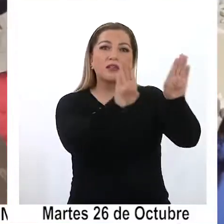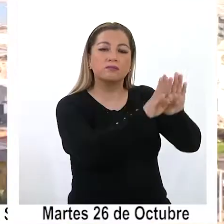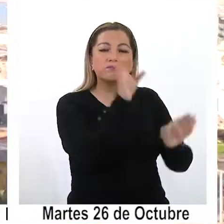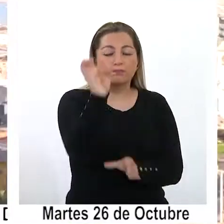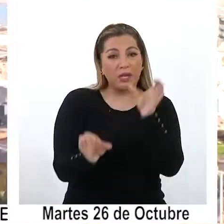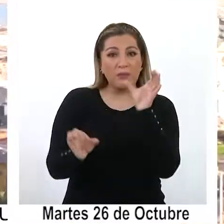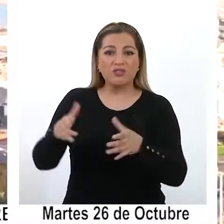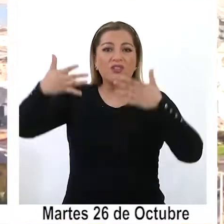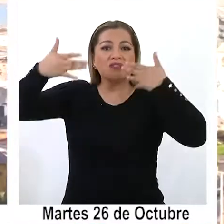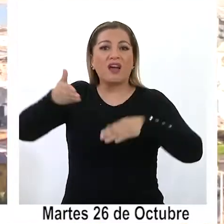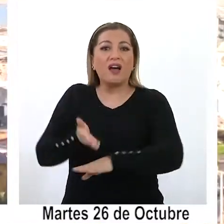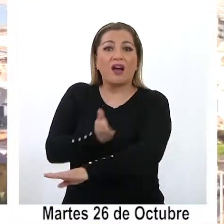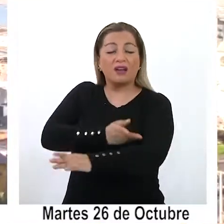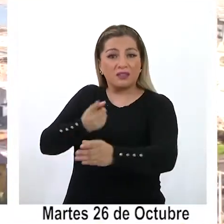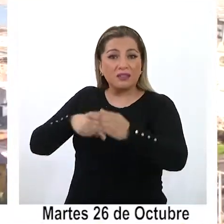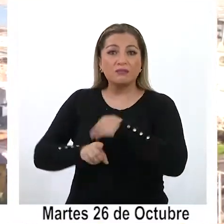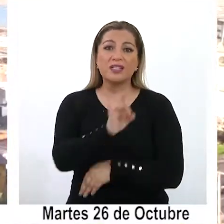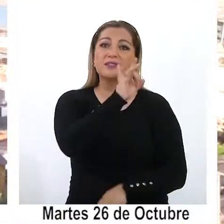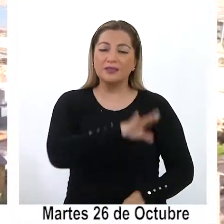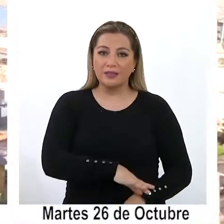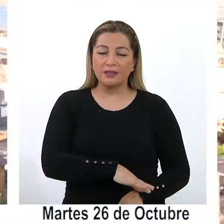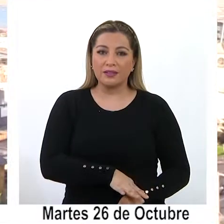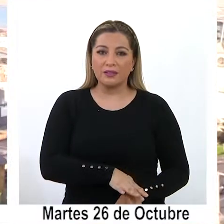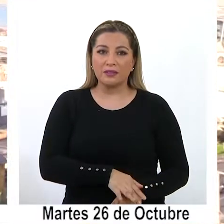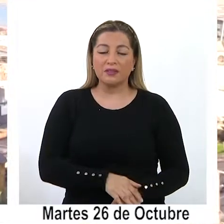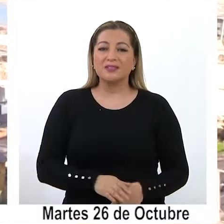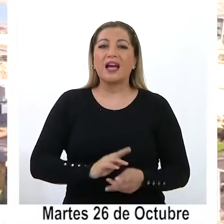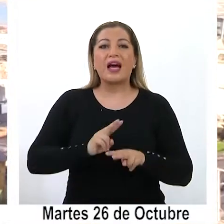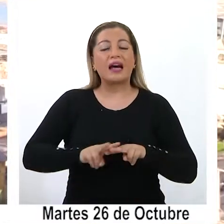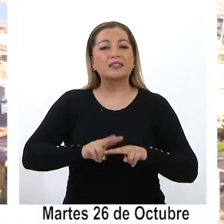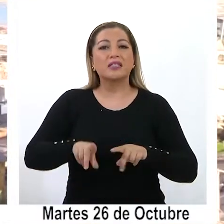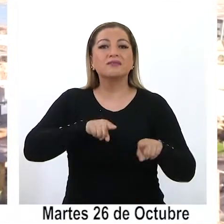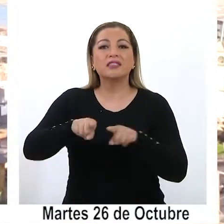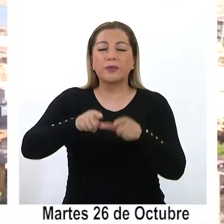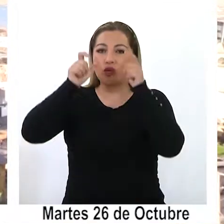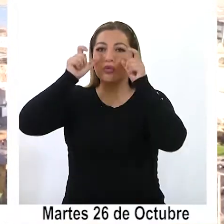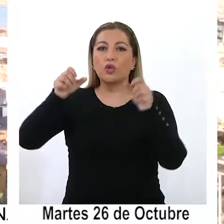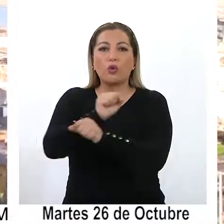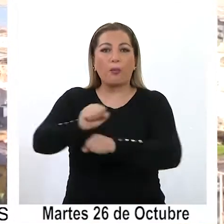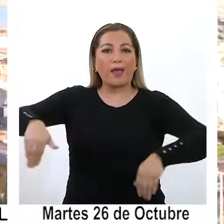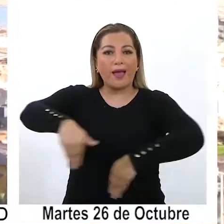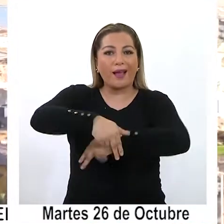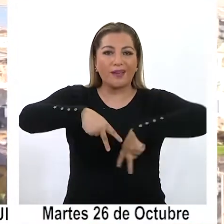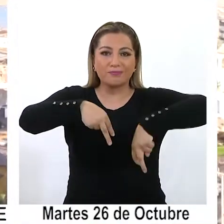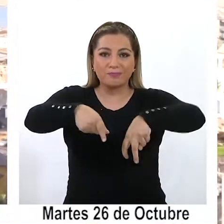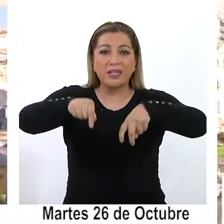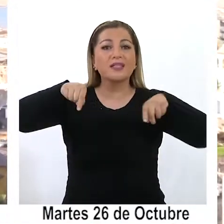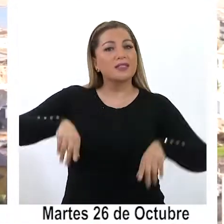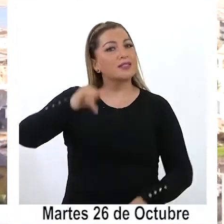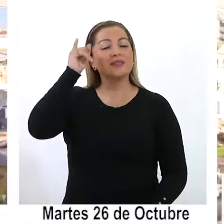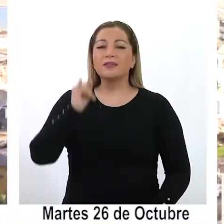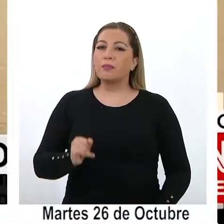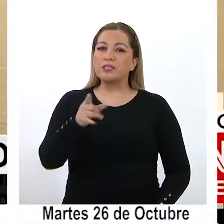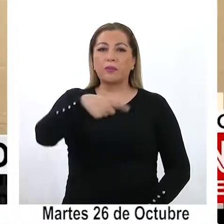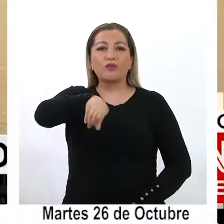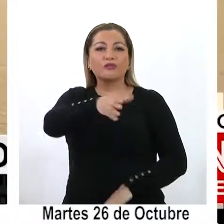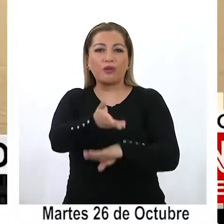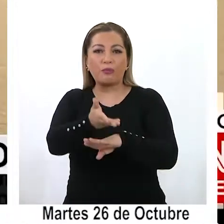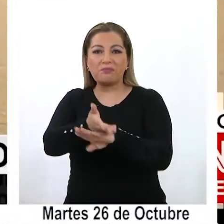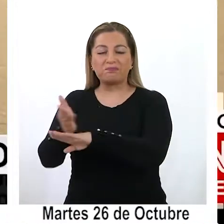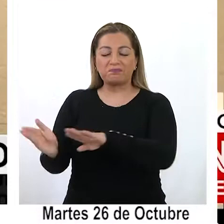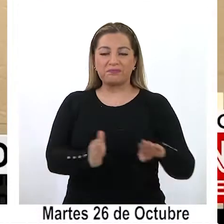que las personas que ya habían ingresado a nuestro país, que se regularizara, que no podían estar en las calles. Y eso es lo que siempre le hemos pedido.